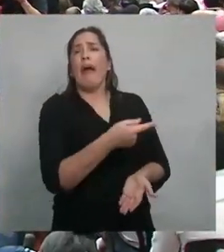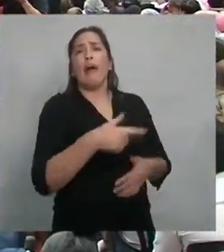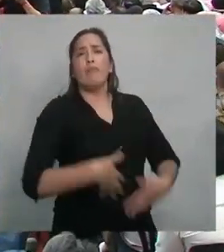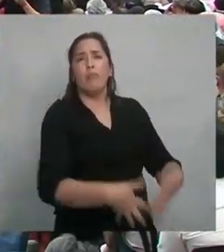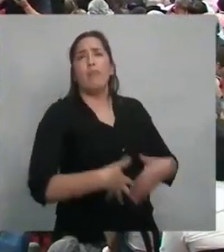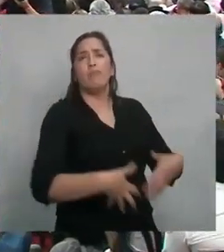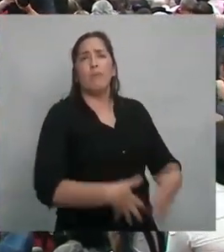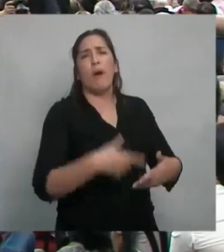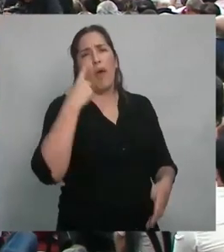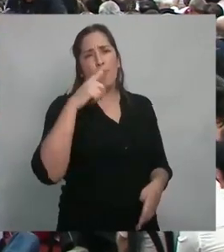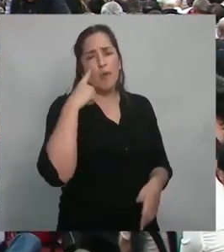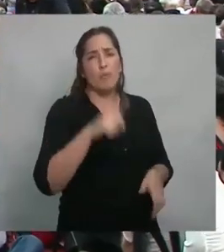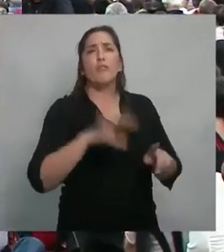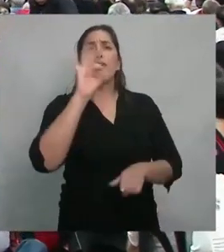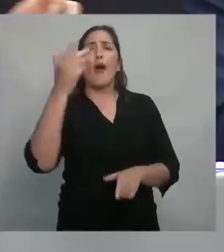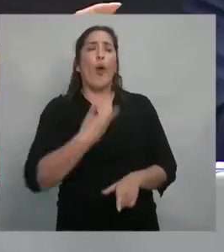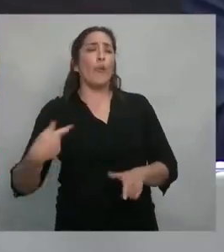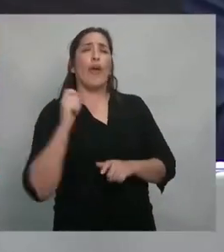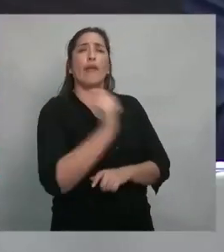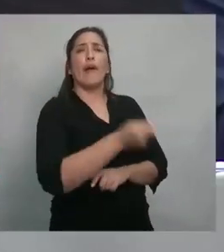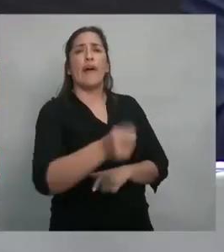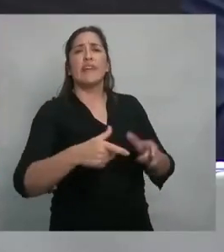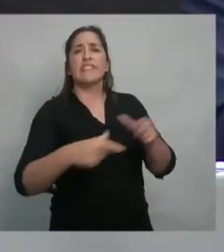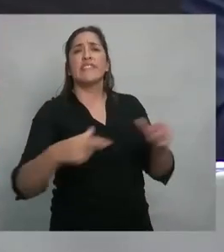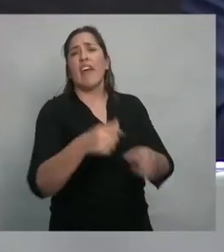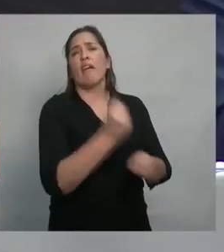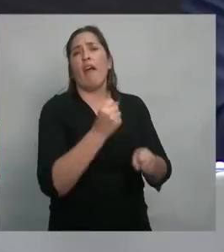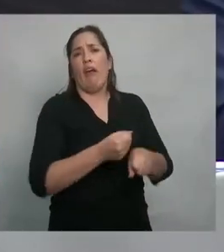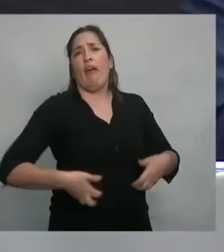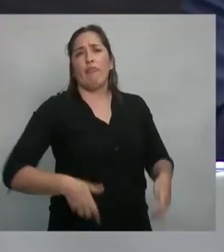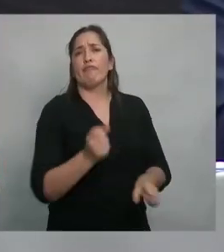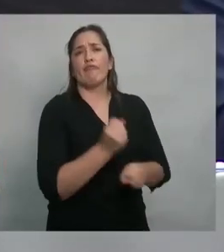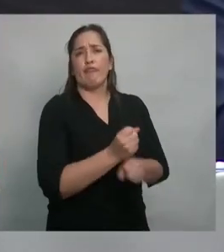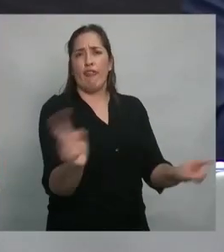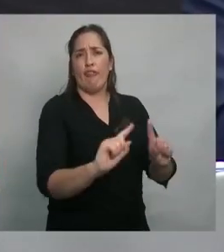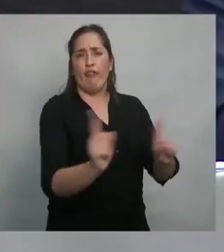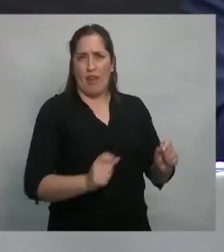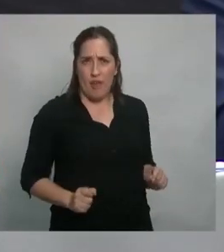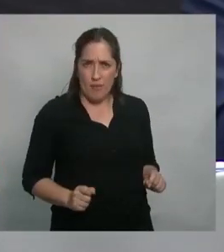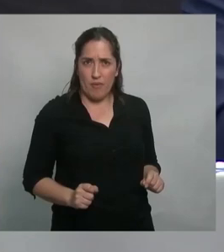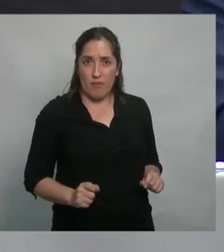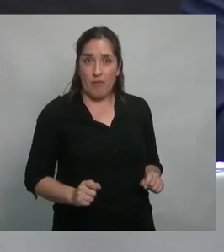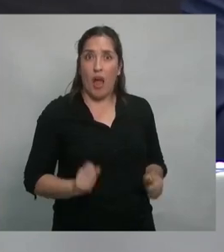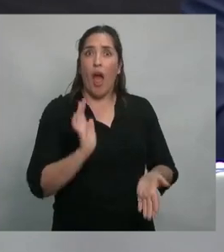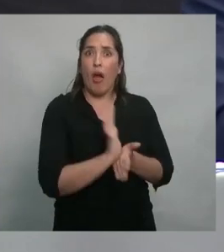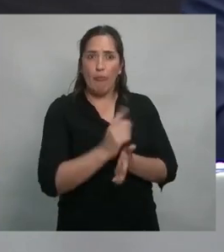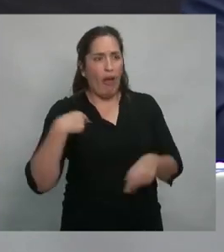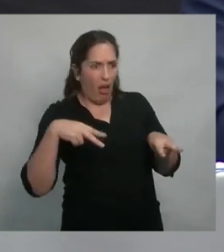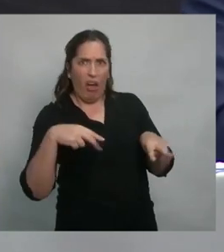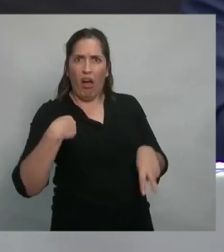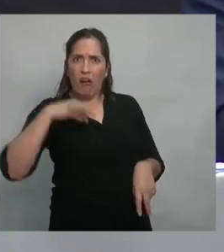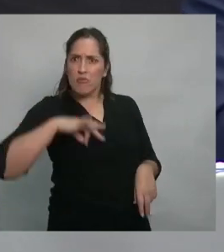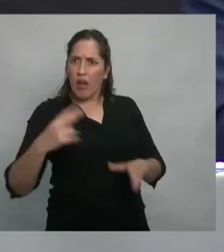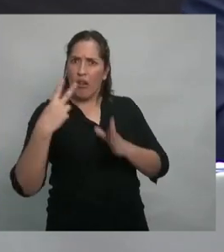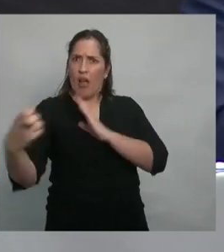cheque del Estado, reciben cheques del Estado y no laburan. Entonces la guita que yo me están sacando a mí de mi